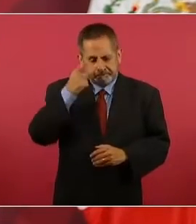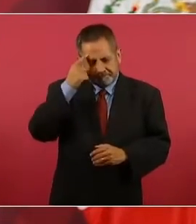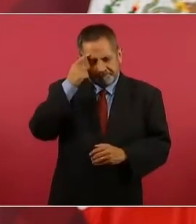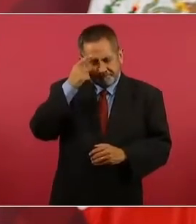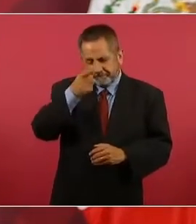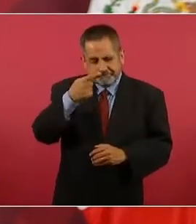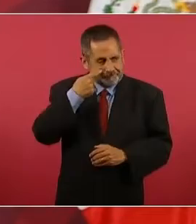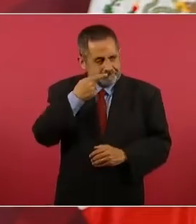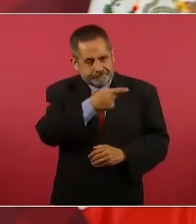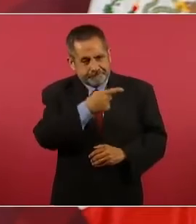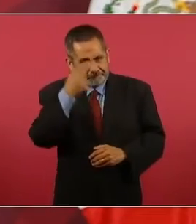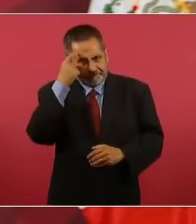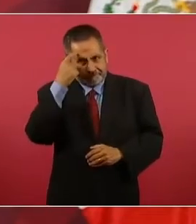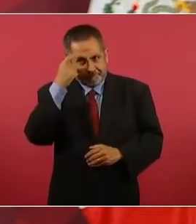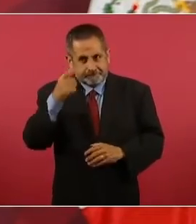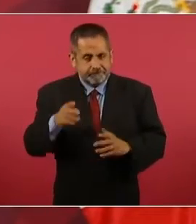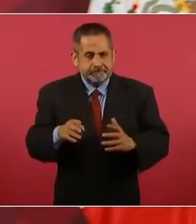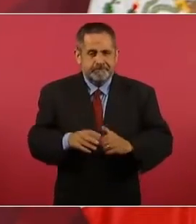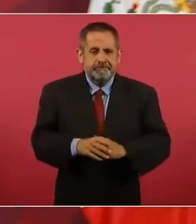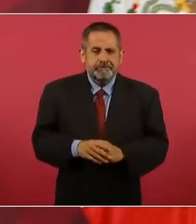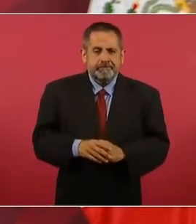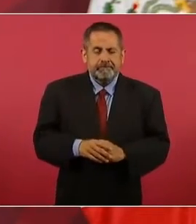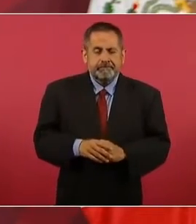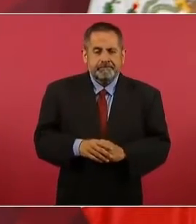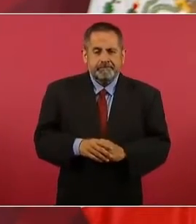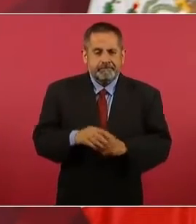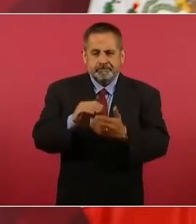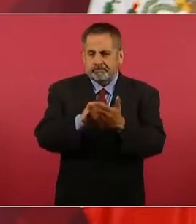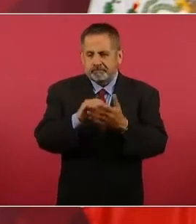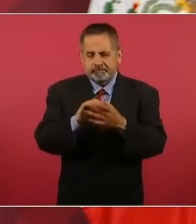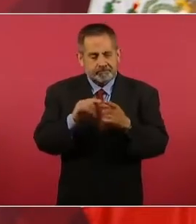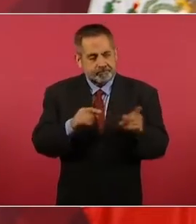que prevalece.